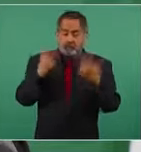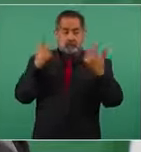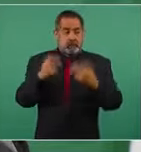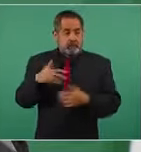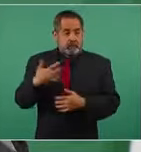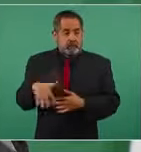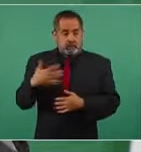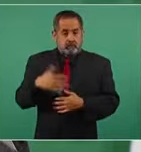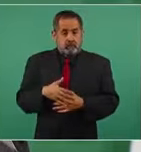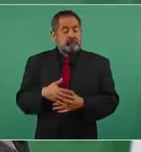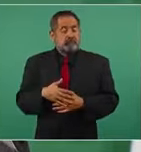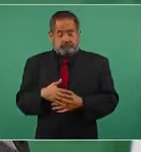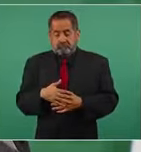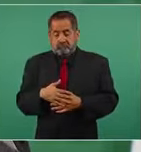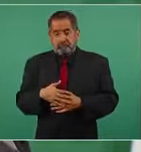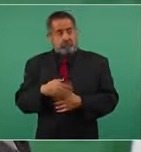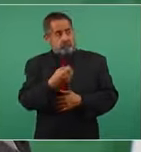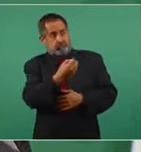remesas, remesas,